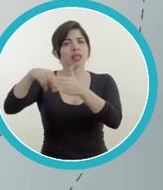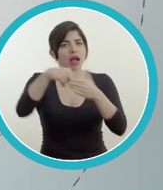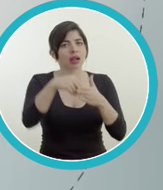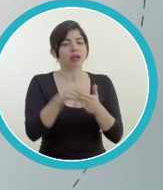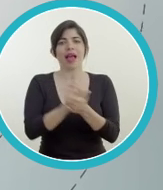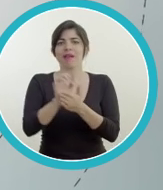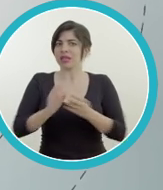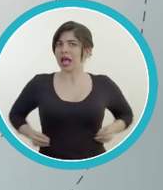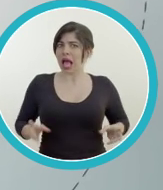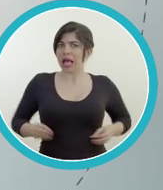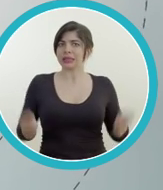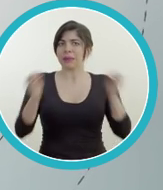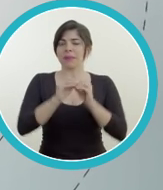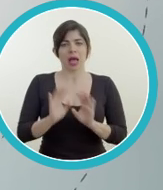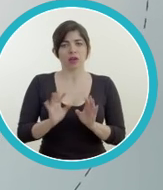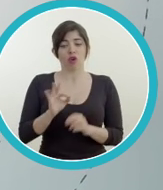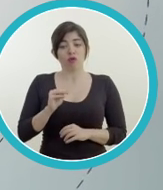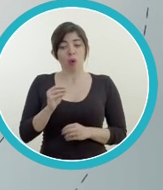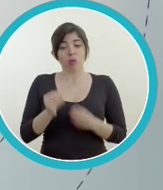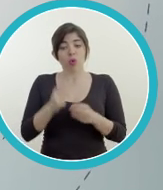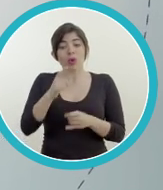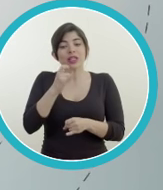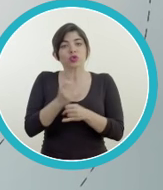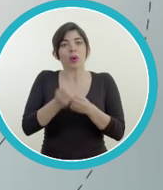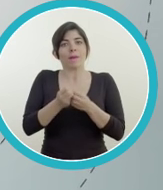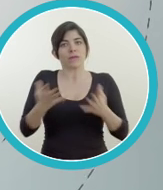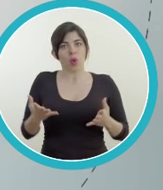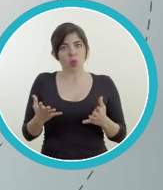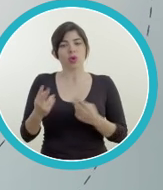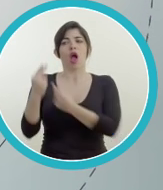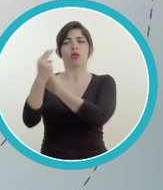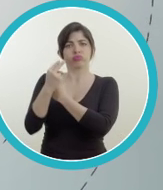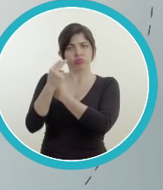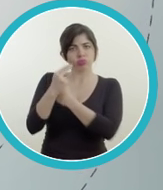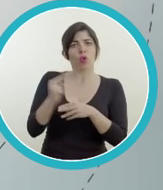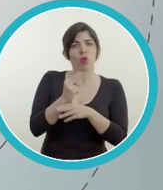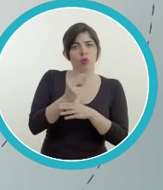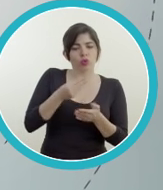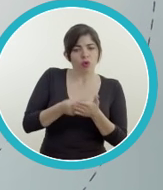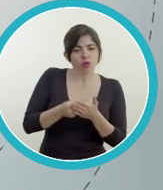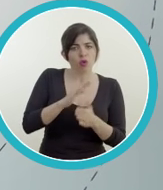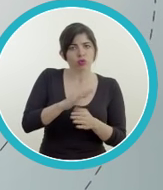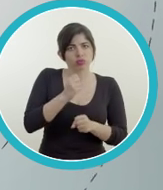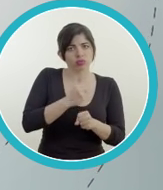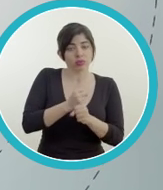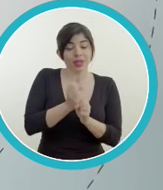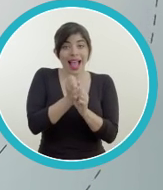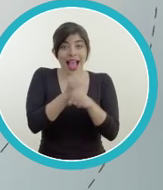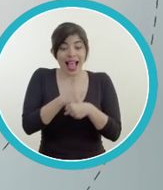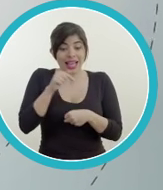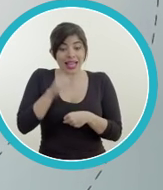burocracia ni más gasto. FONPRODUCE será una entidad pública sujeta a controles en el uso de sus fondos y operaciones.